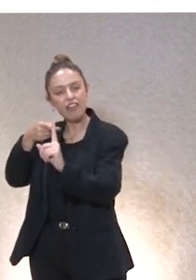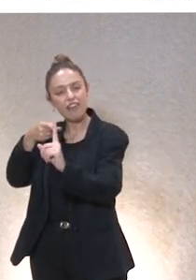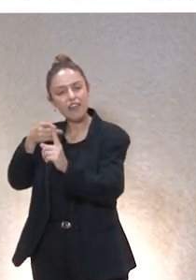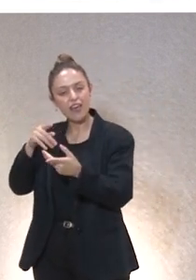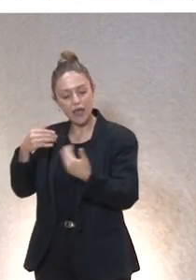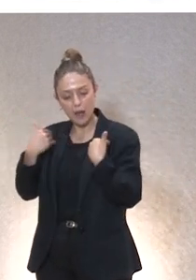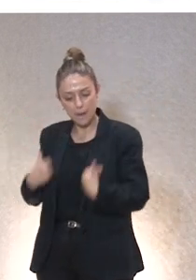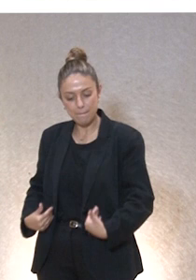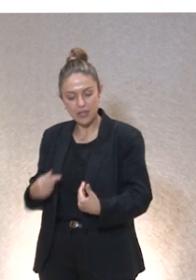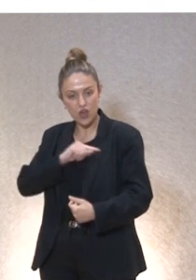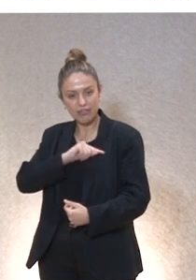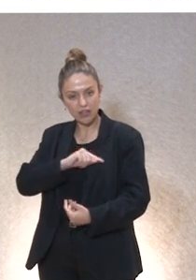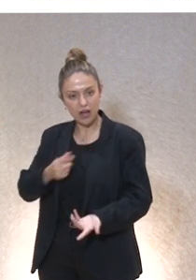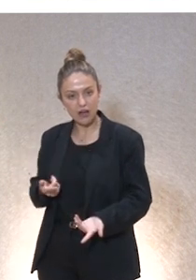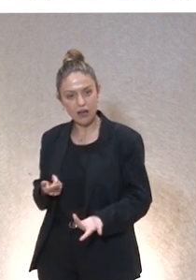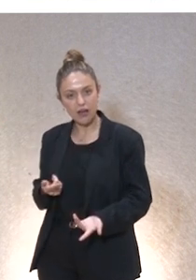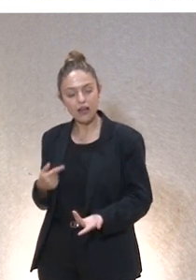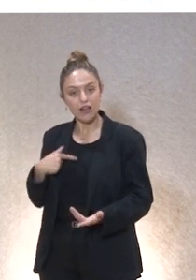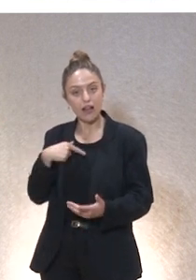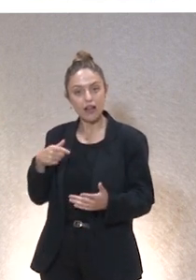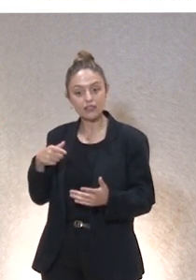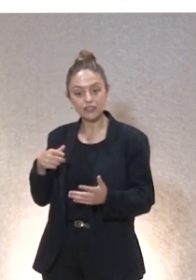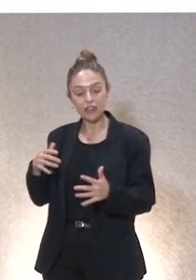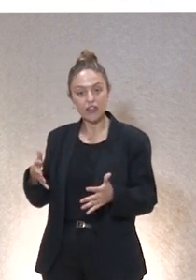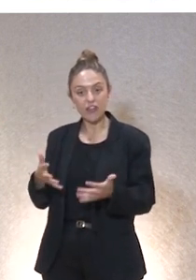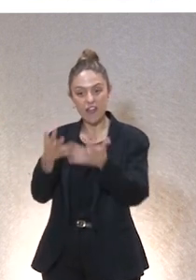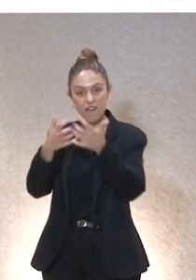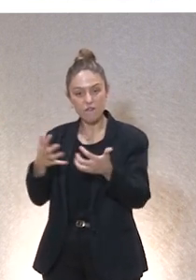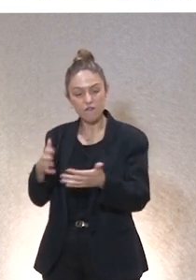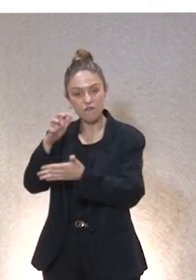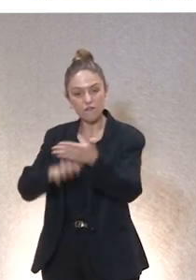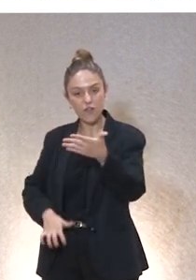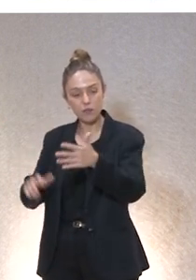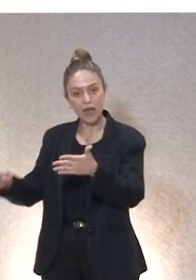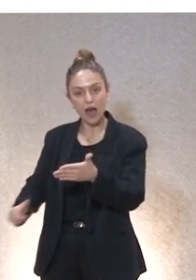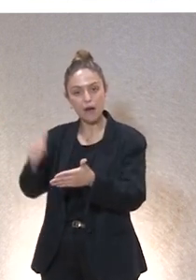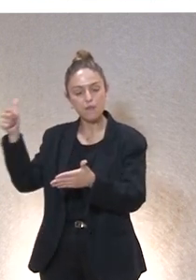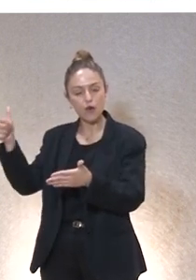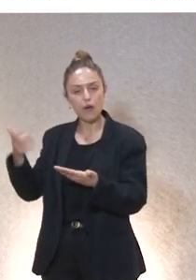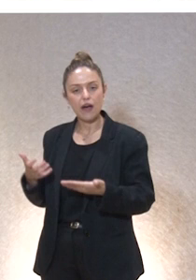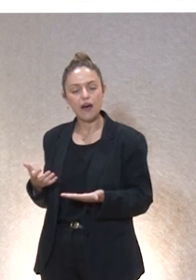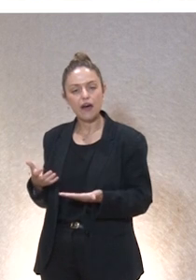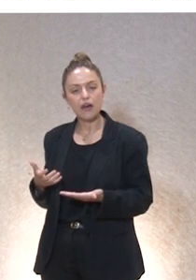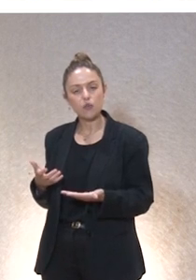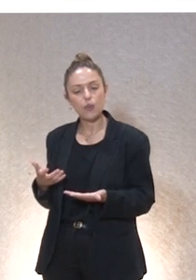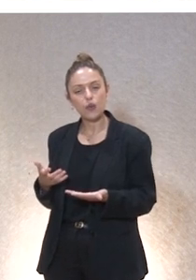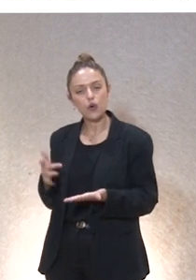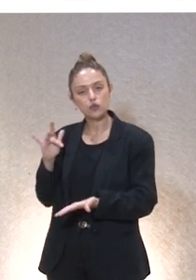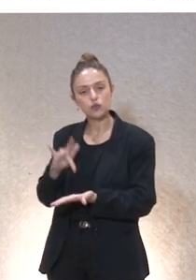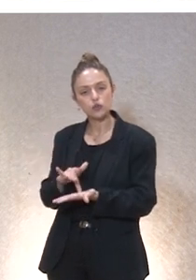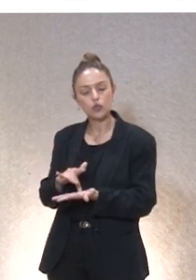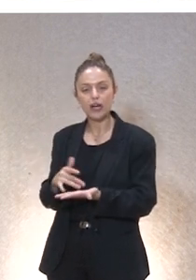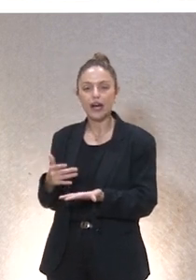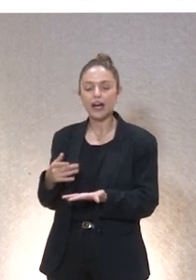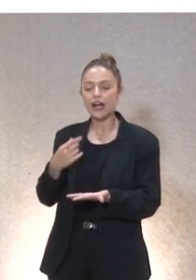de bioética en la bioética cuando se aprueba el informe Belmont cuando nos rompemos iba a decir los